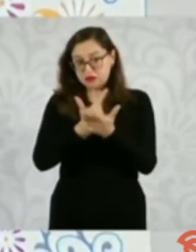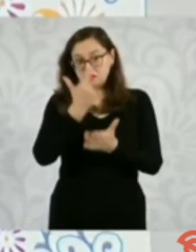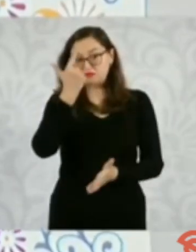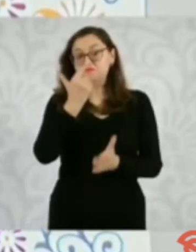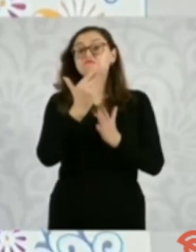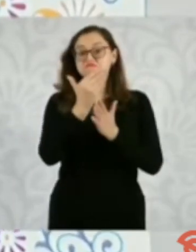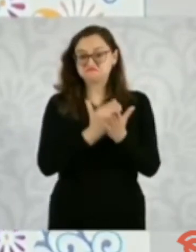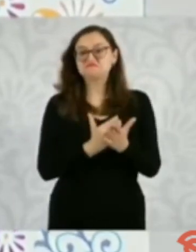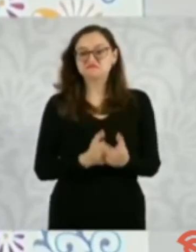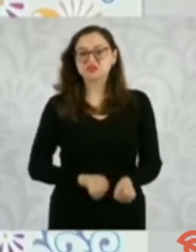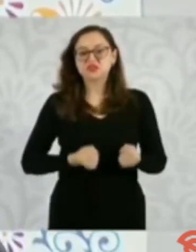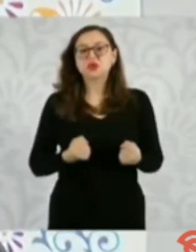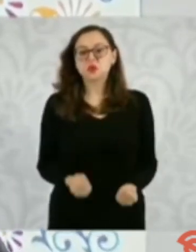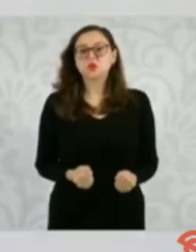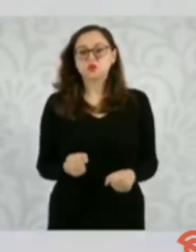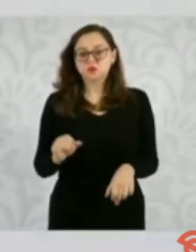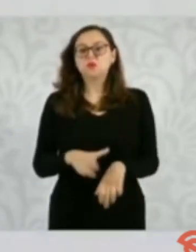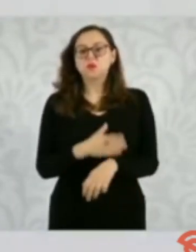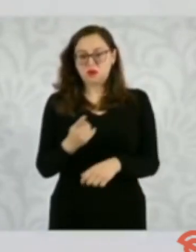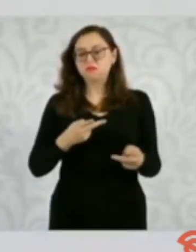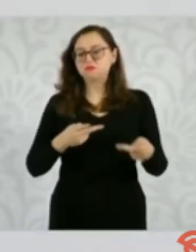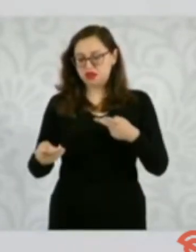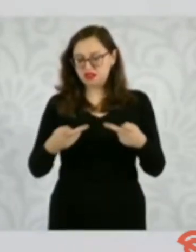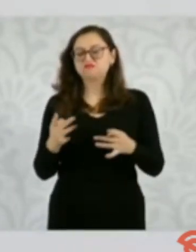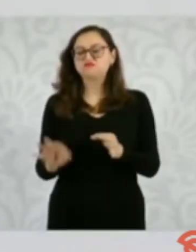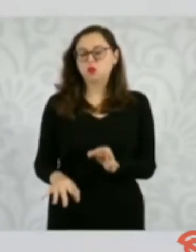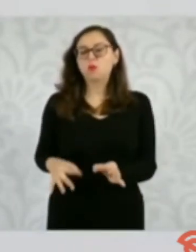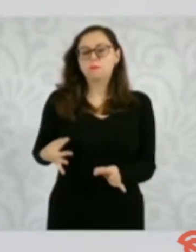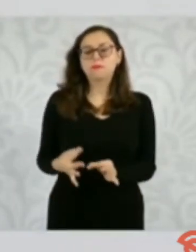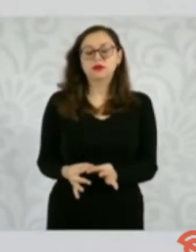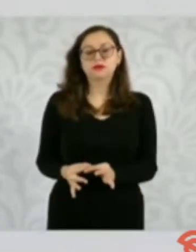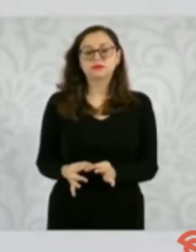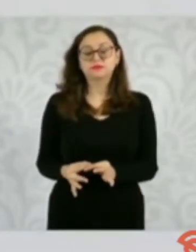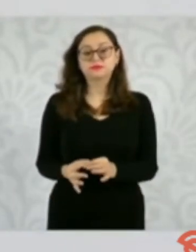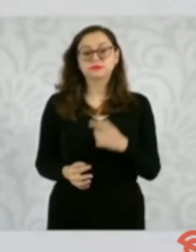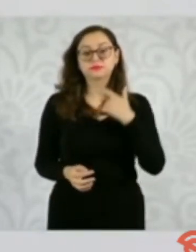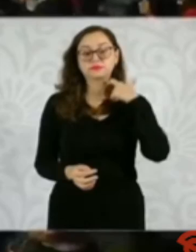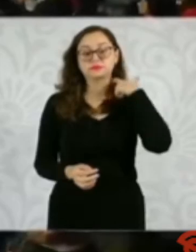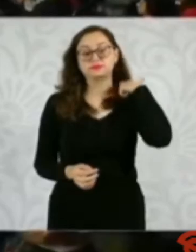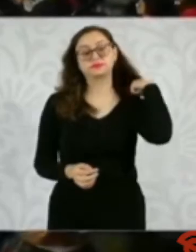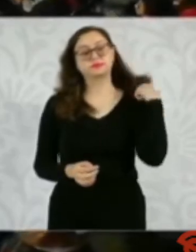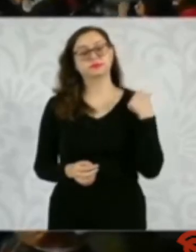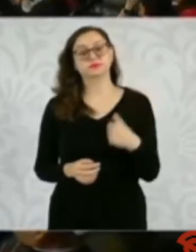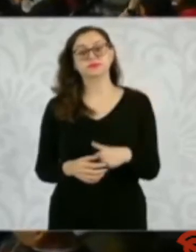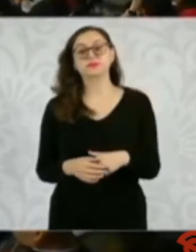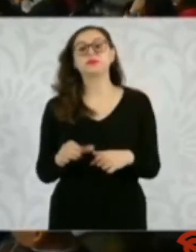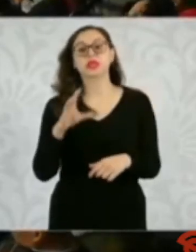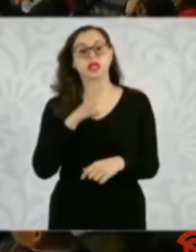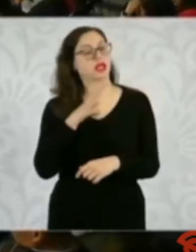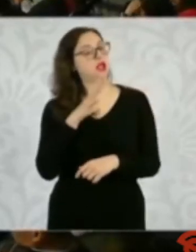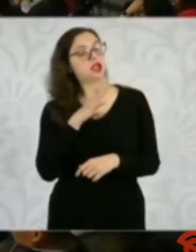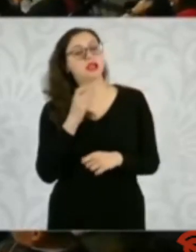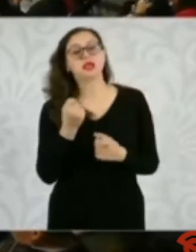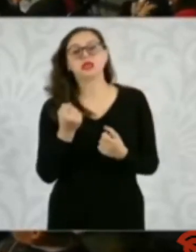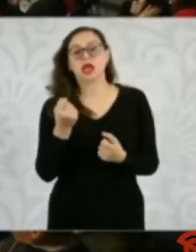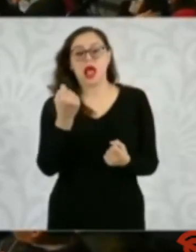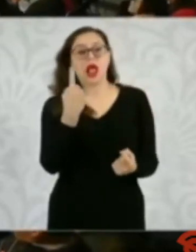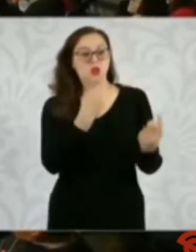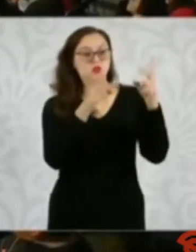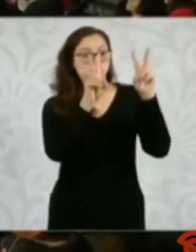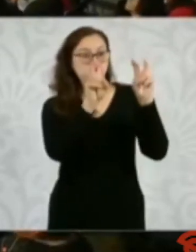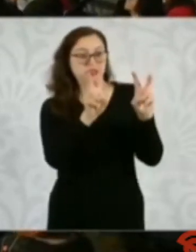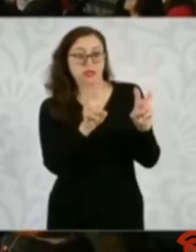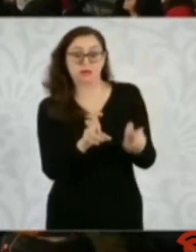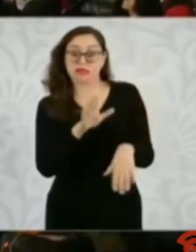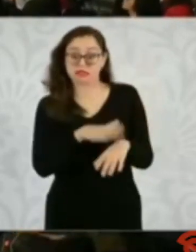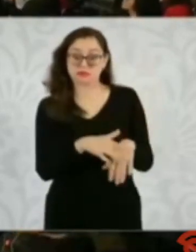Porque hay una estrategia y se va a cumplir. Entonces, hay temas en donde le vamos a dar más énfasis ahora que